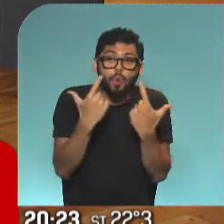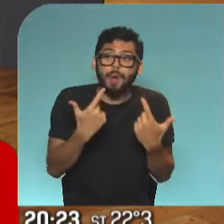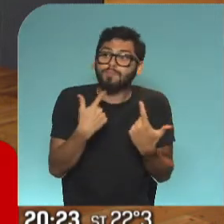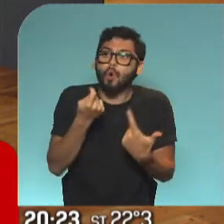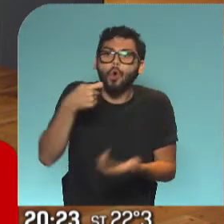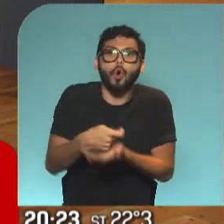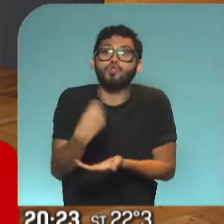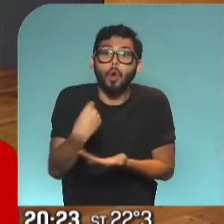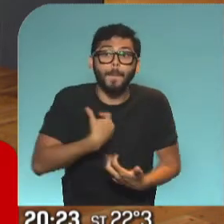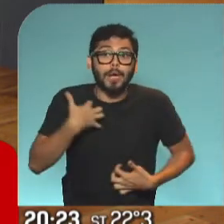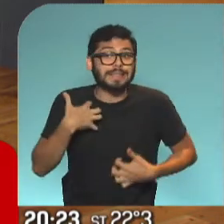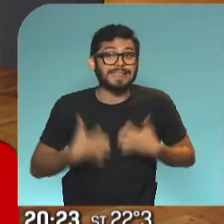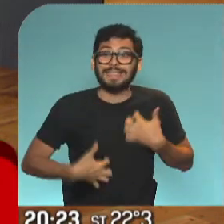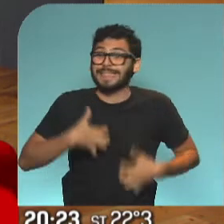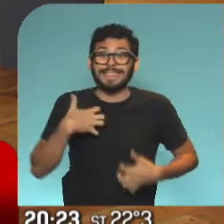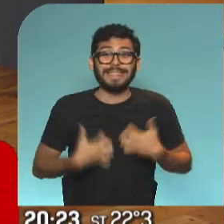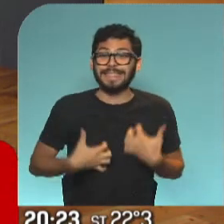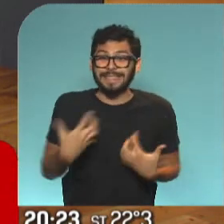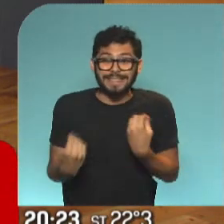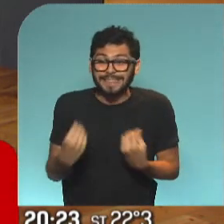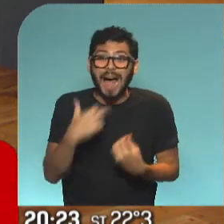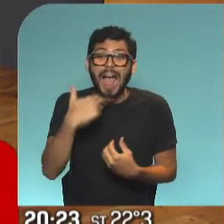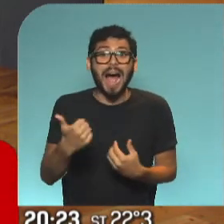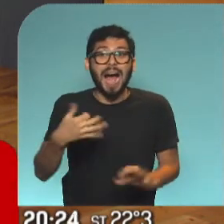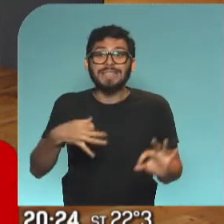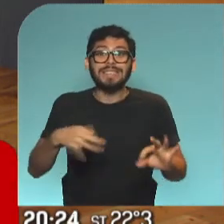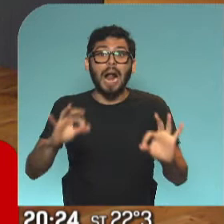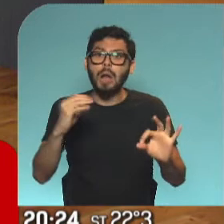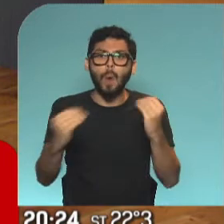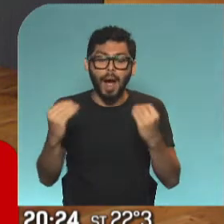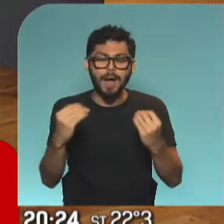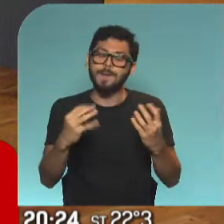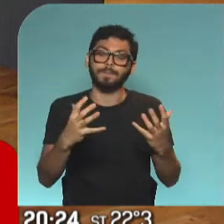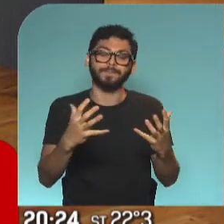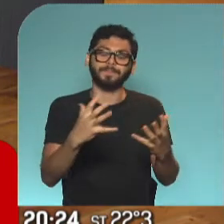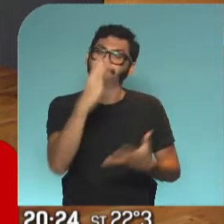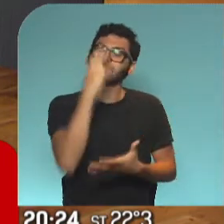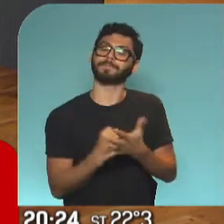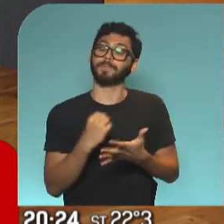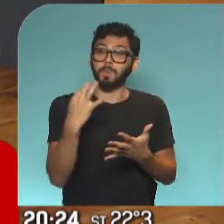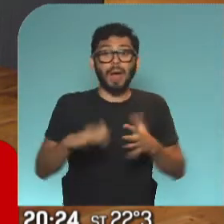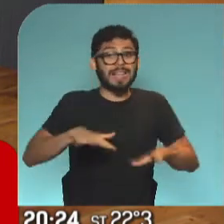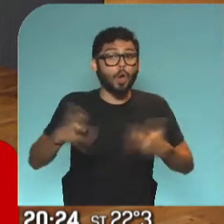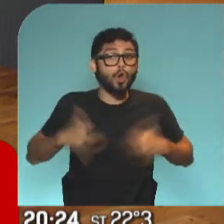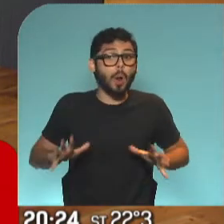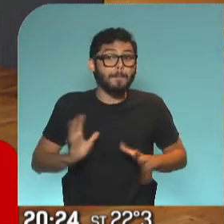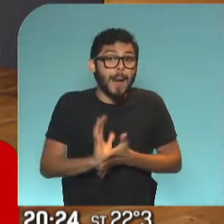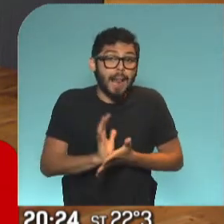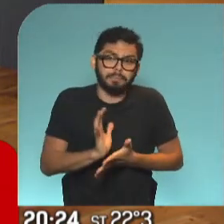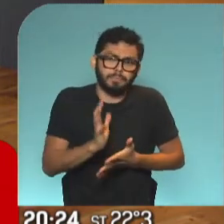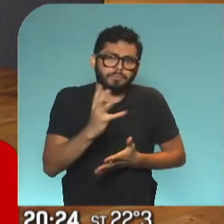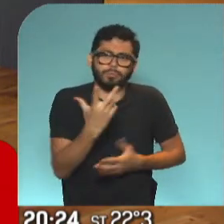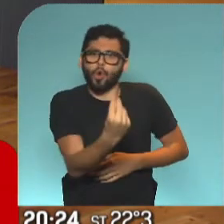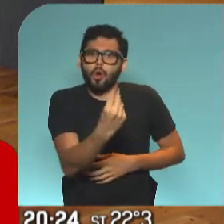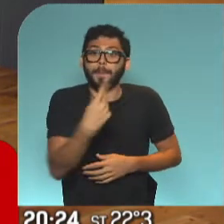eso. La desesperación por salvar a su hija la llevó a cometer algo que, en circunstancias normales, no habría resuelto.